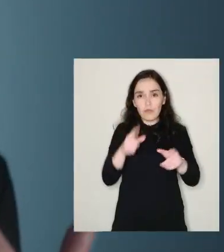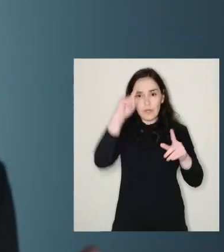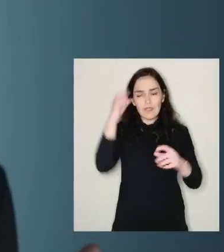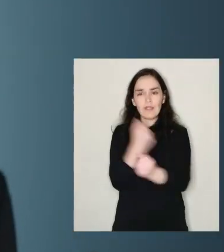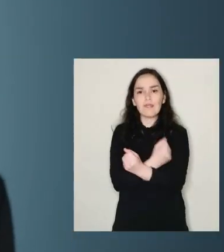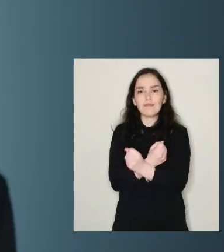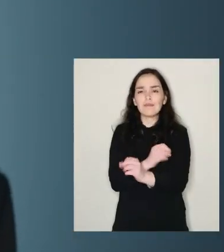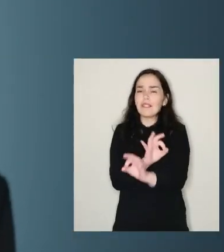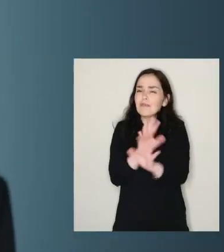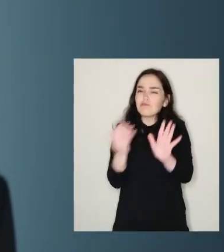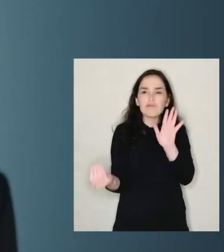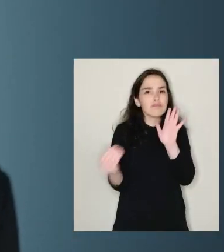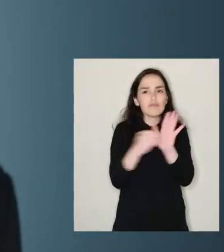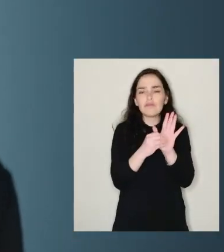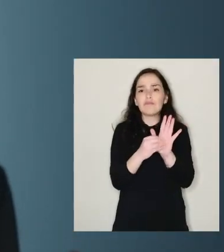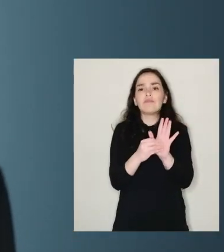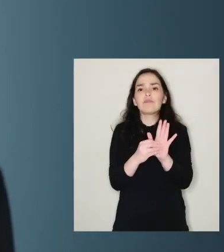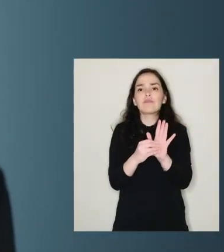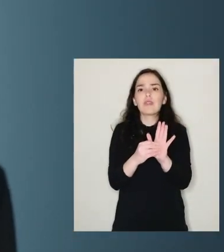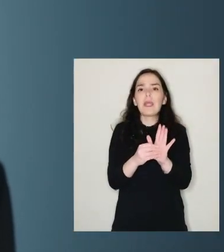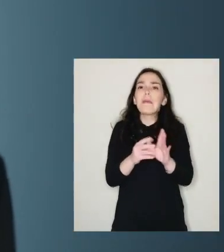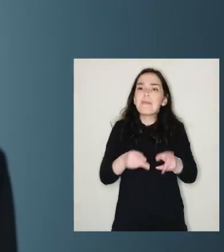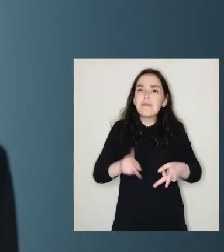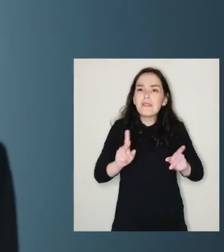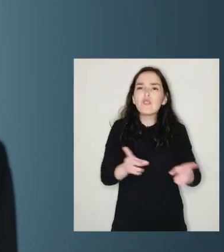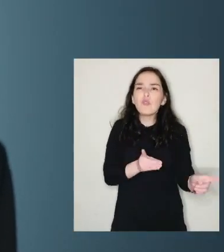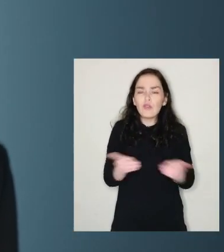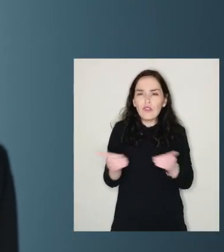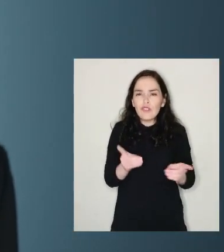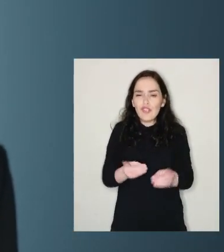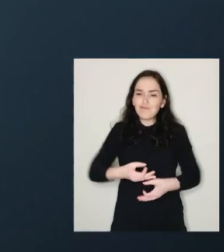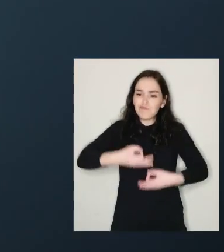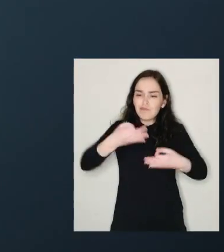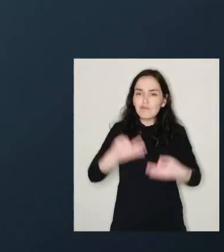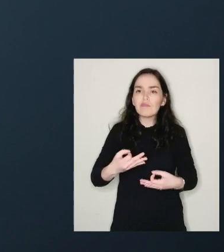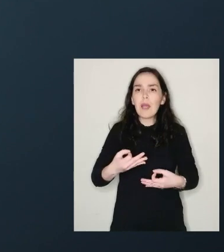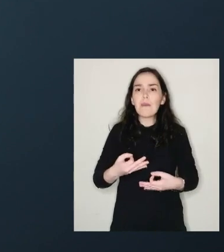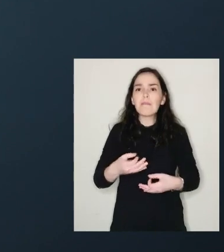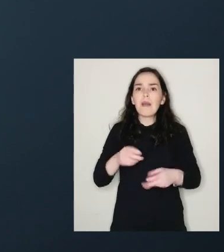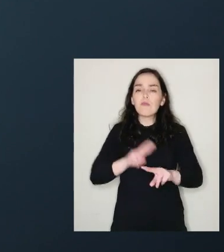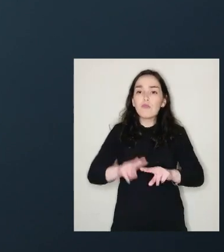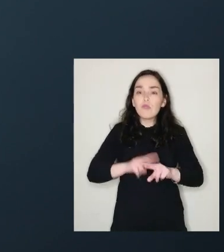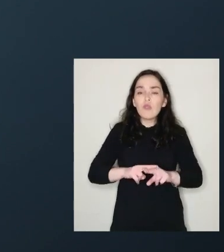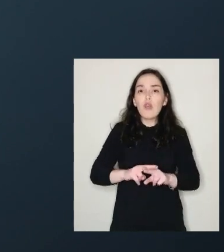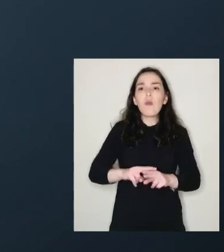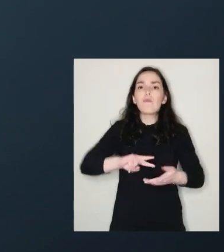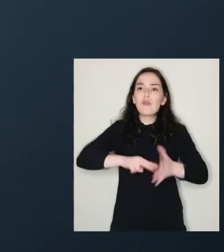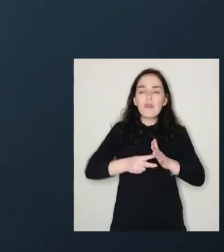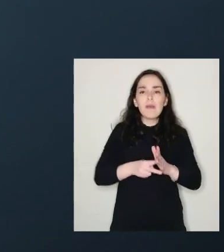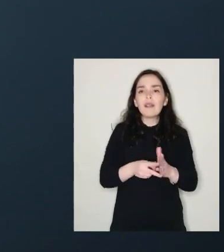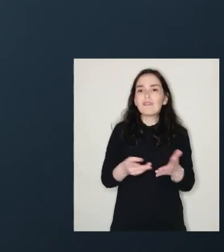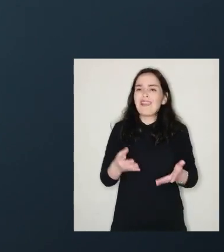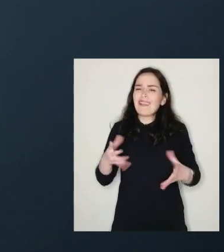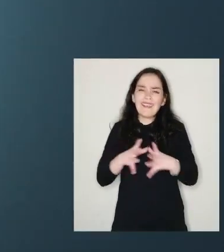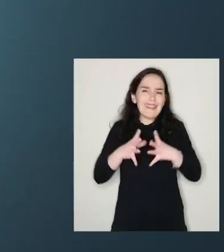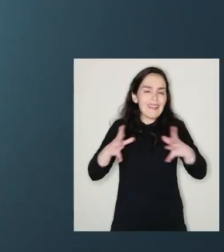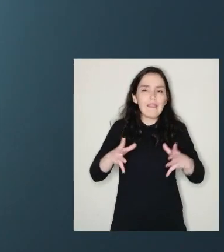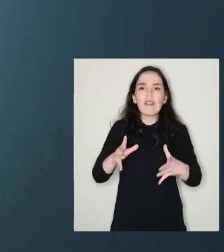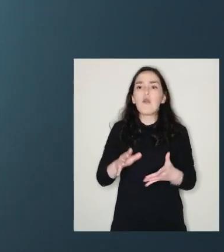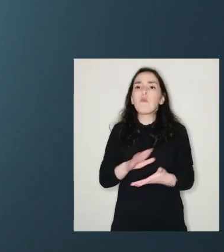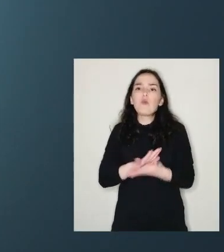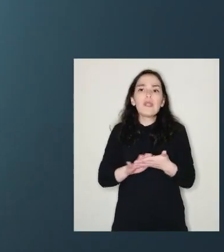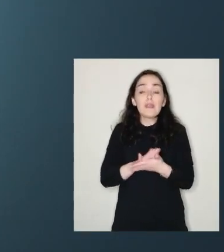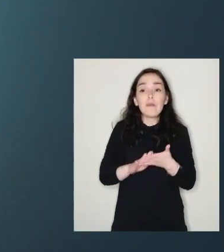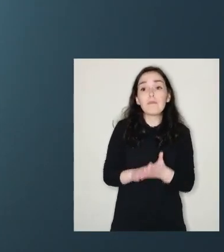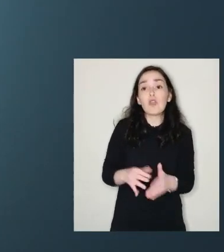quedan claramente establecidos, permitiendo una coordinación efectiva para dar soluciones de fondo a problemas tan graves como el